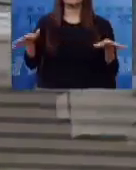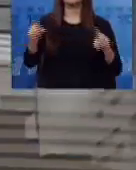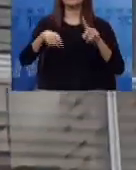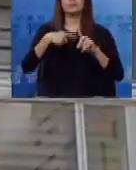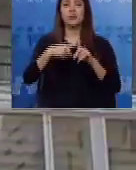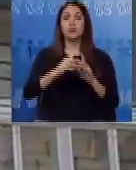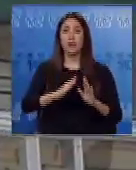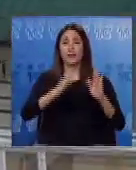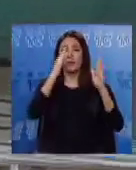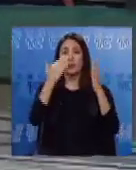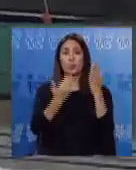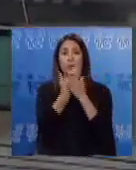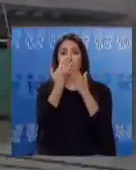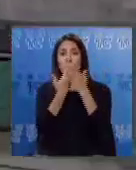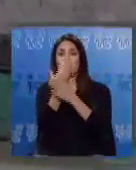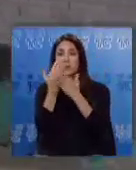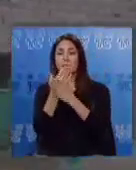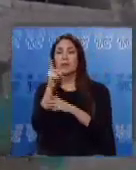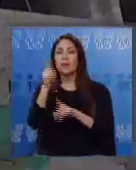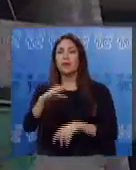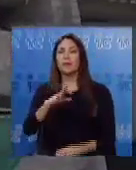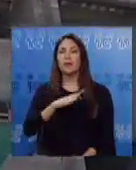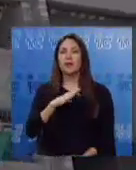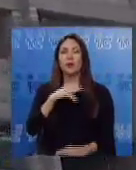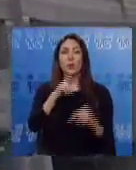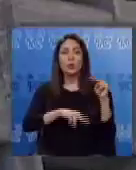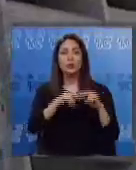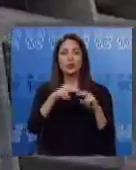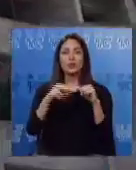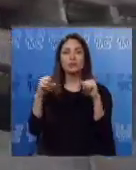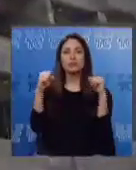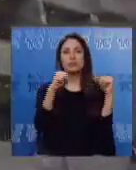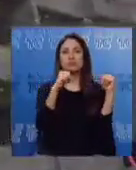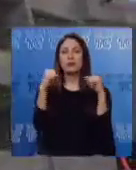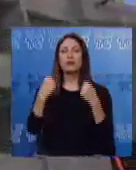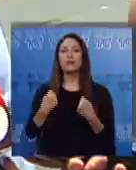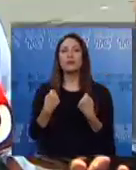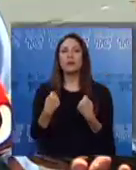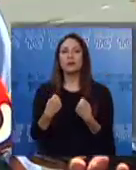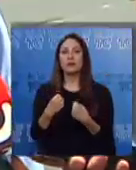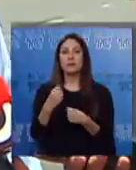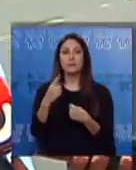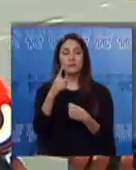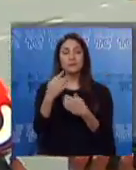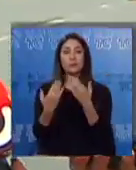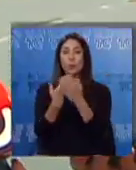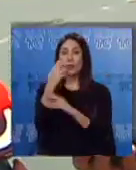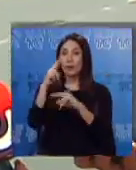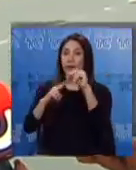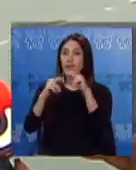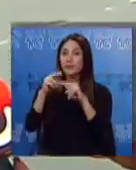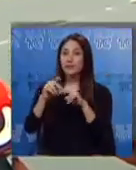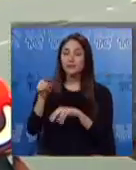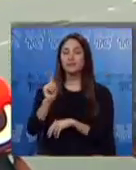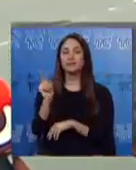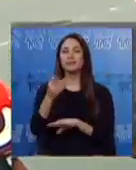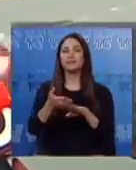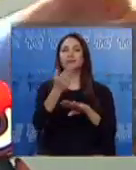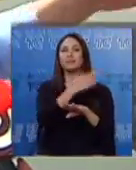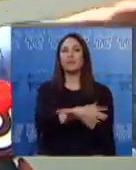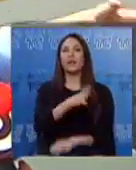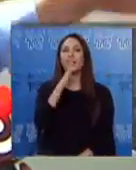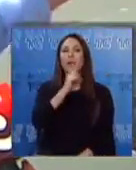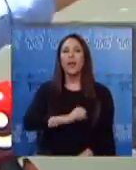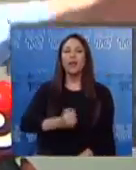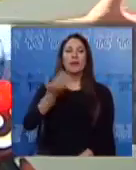edificaciones nuevas que deben cumplir con normas técnicas de construcción. El problema no son las nuevas construcciones. El problema son las miles de construcciones de hace